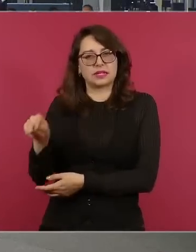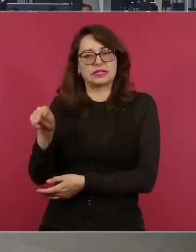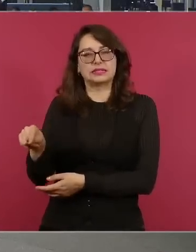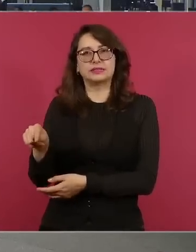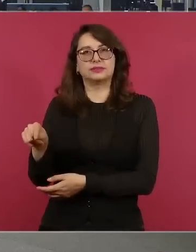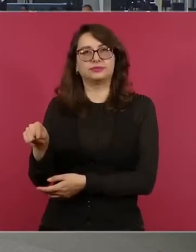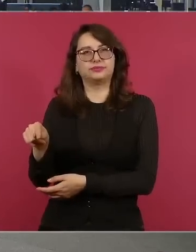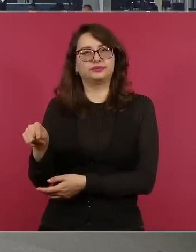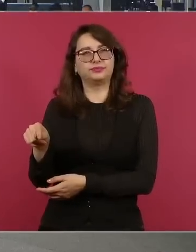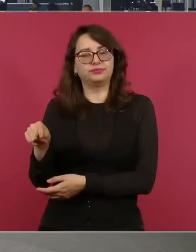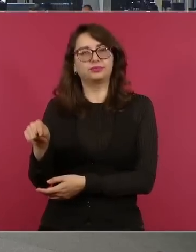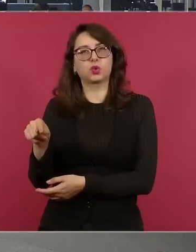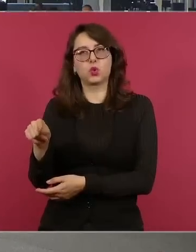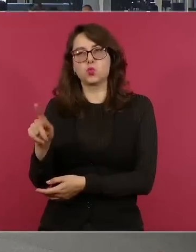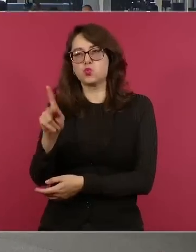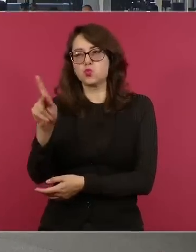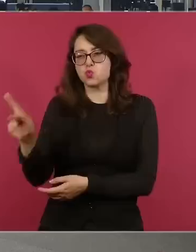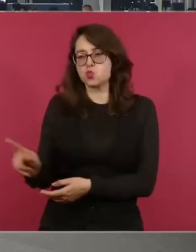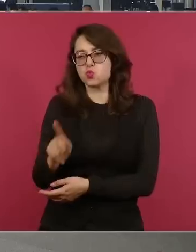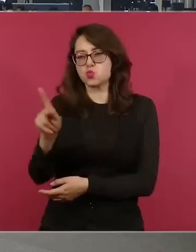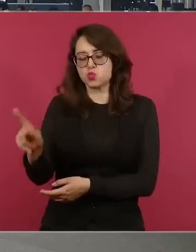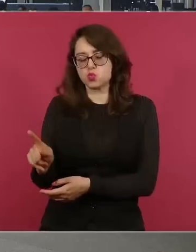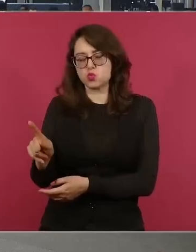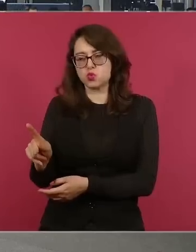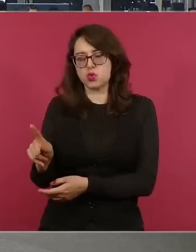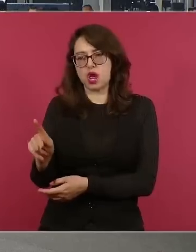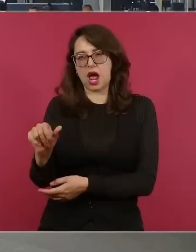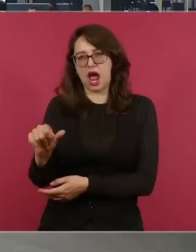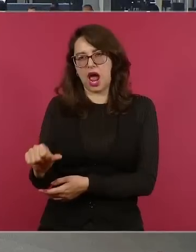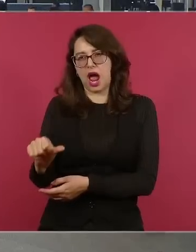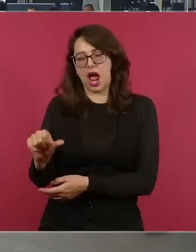creo que es Ayushulco,